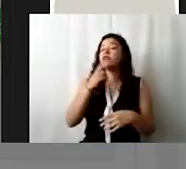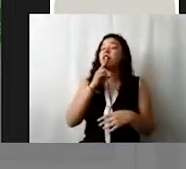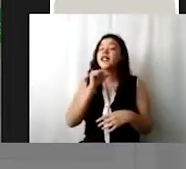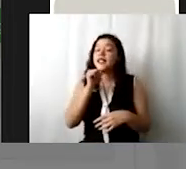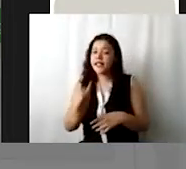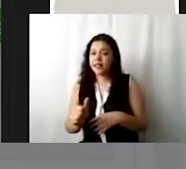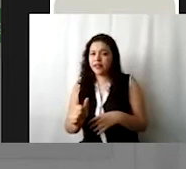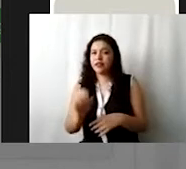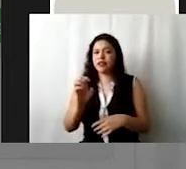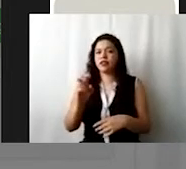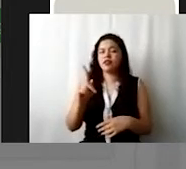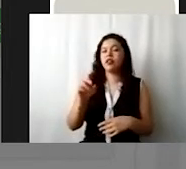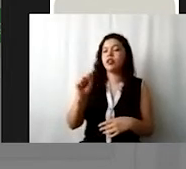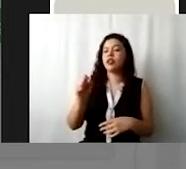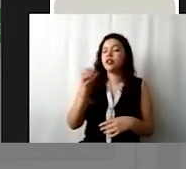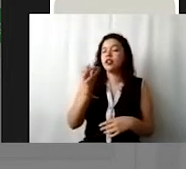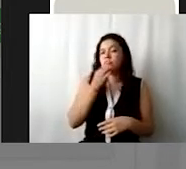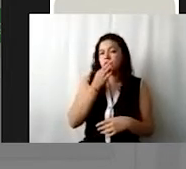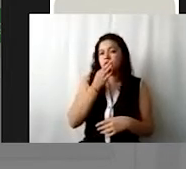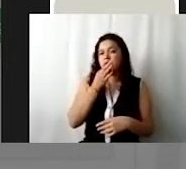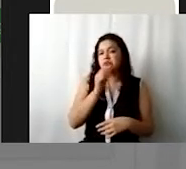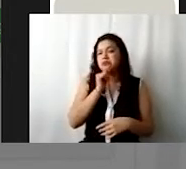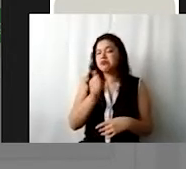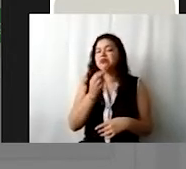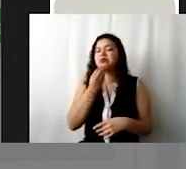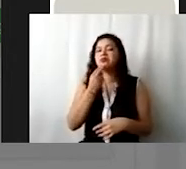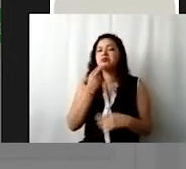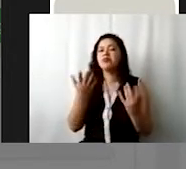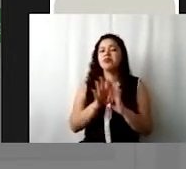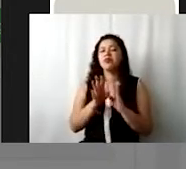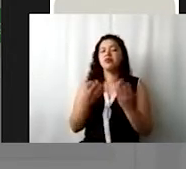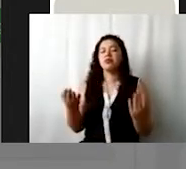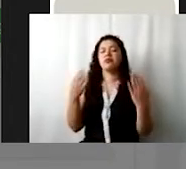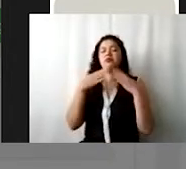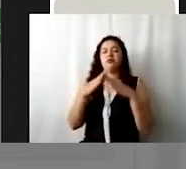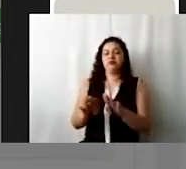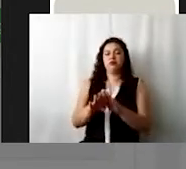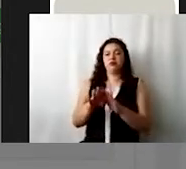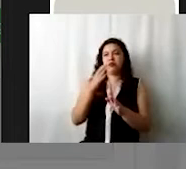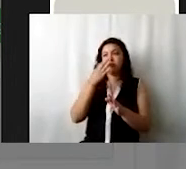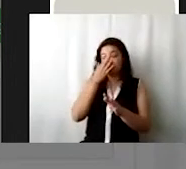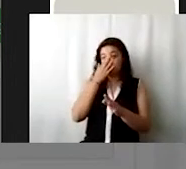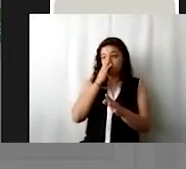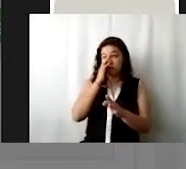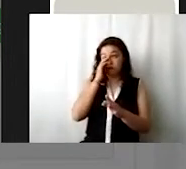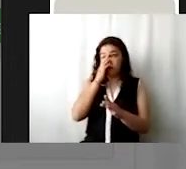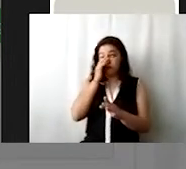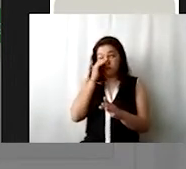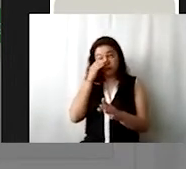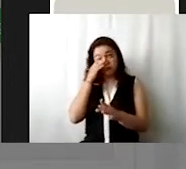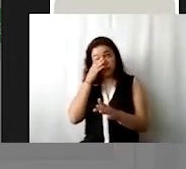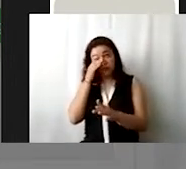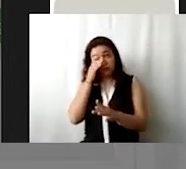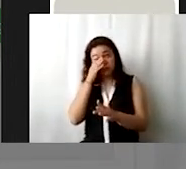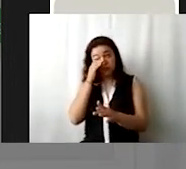60 minutos, pues, se va como a bloquear el escritorio y si no guardaron los cambios, pues, muy probablemente se